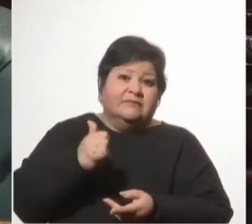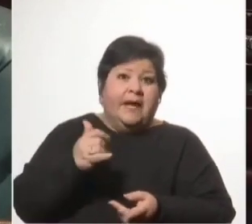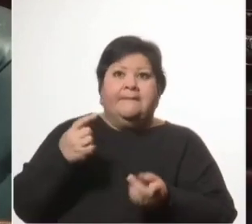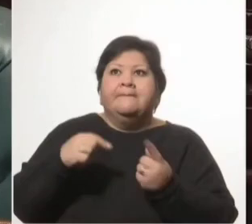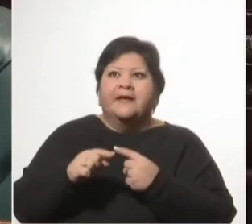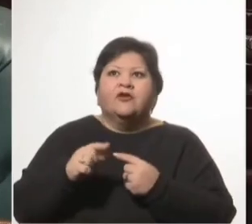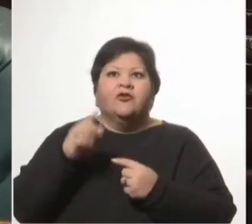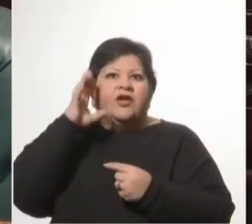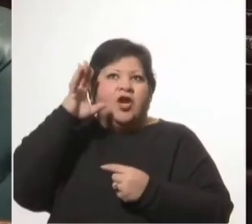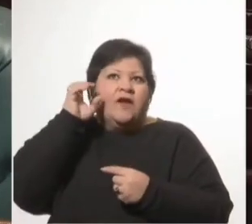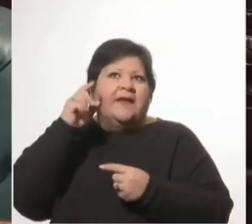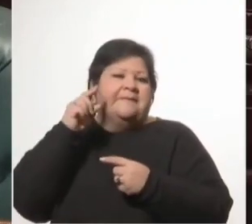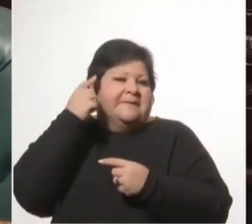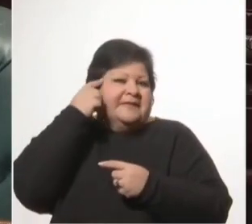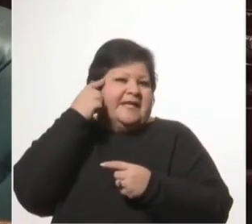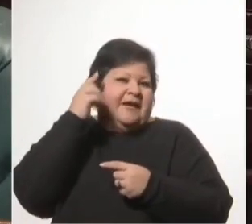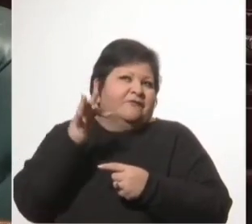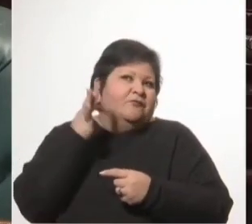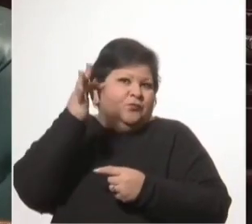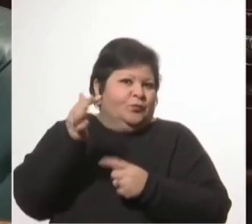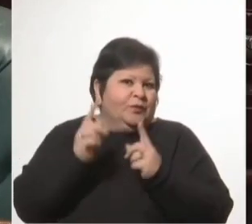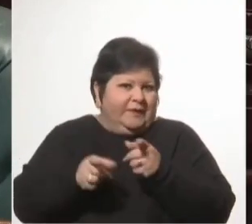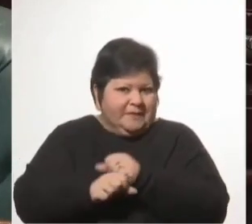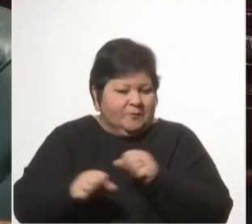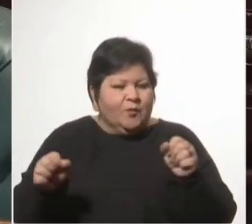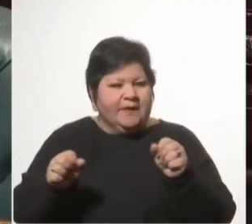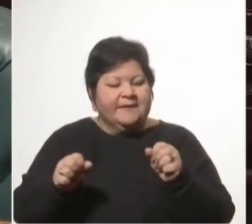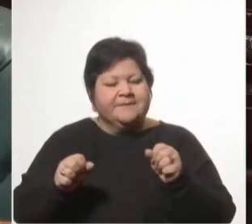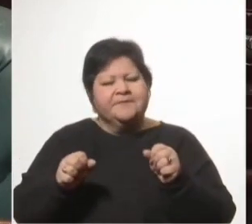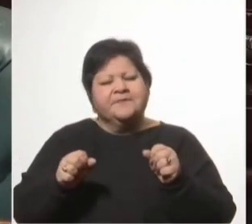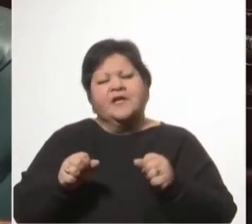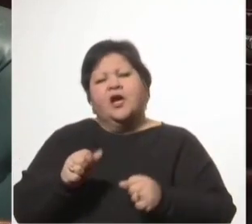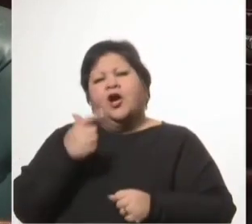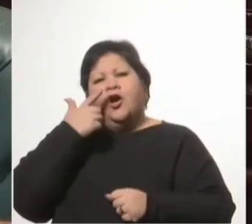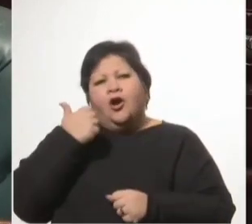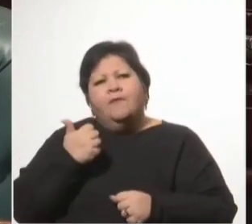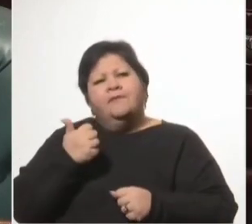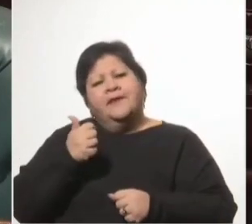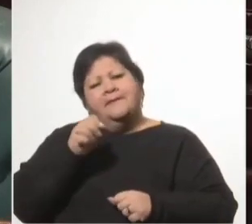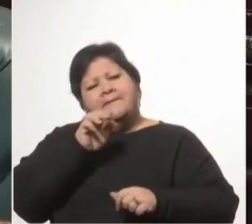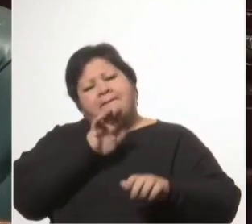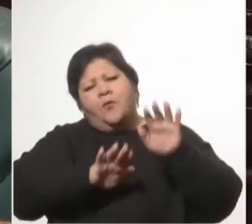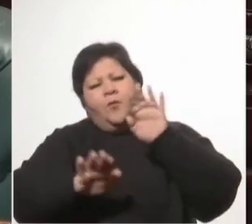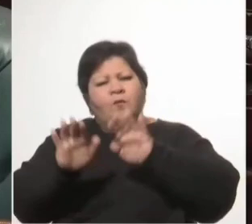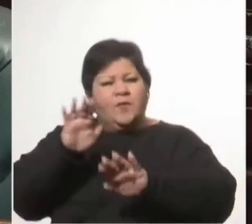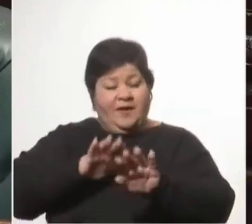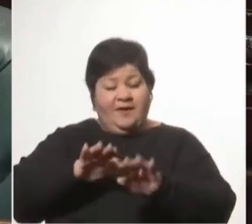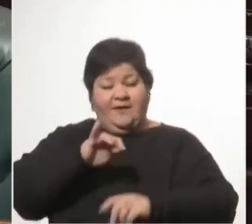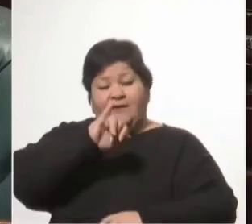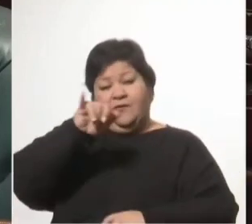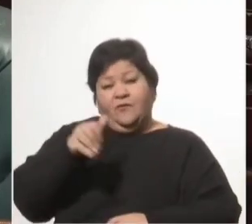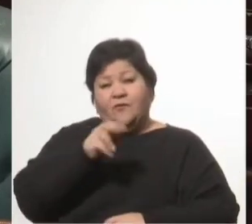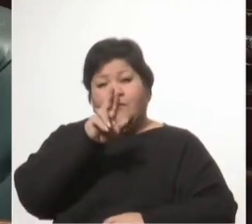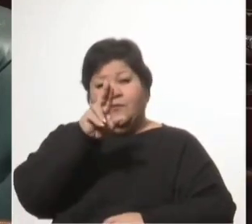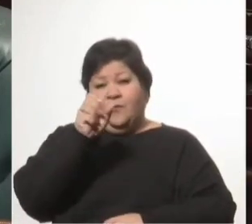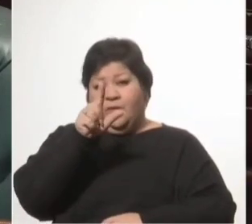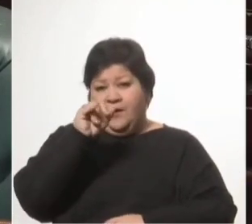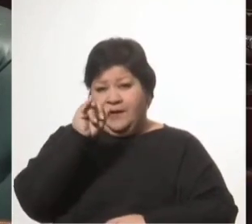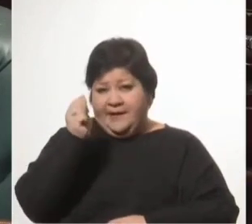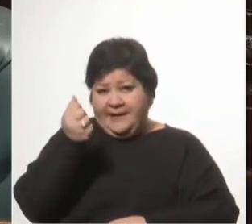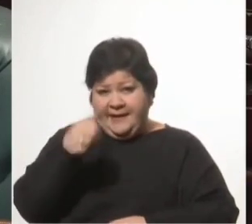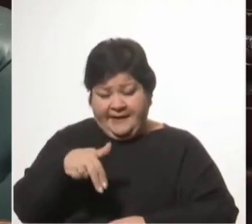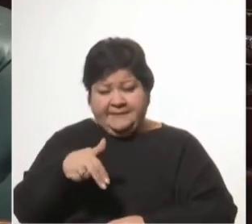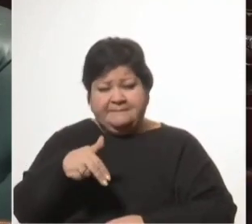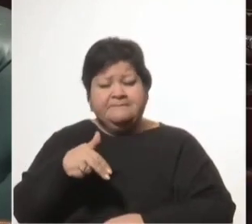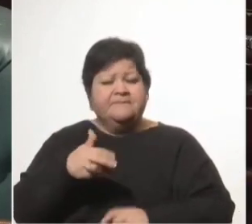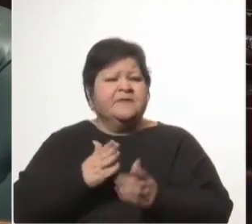tradiciones, pero también empujando la innovación, un impulsor de las músicas inéditas en la fiesta